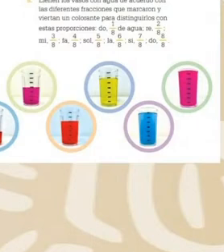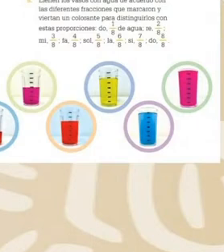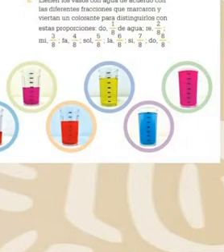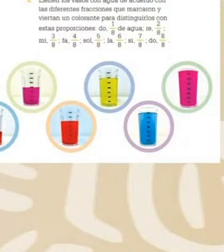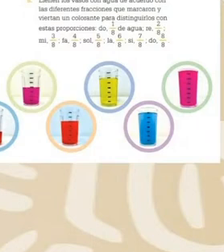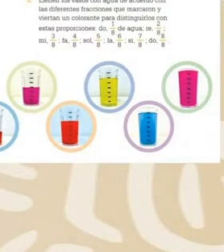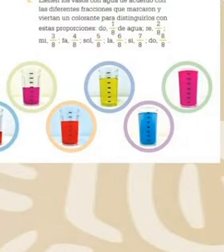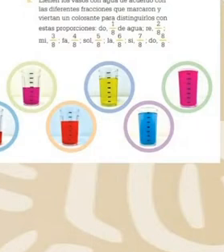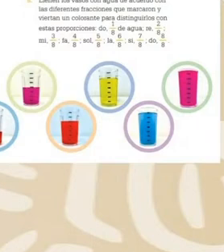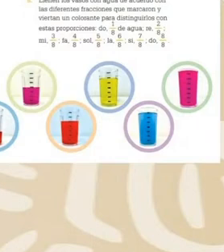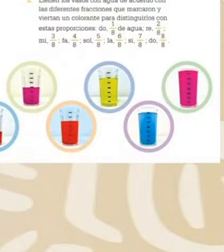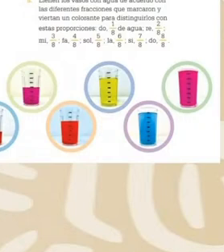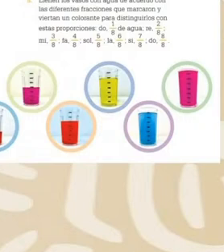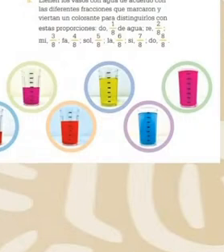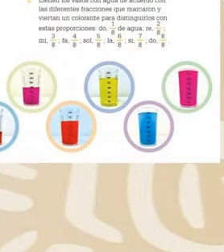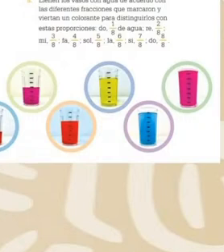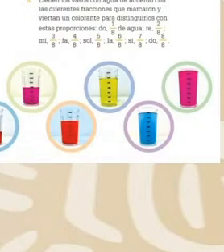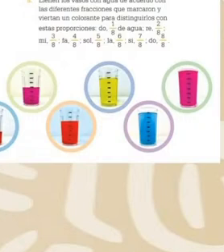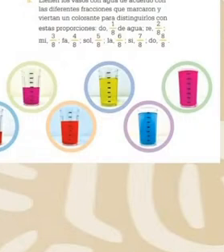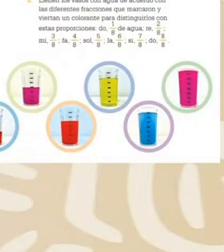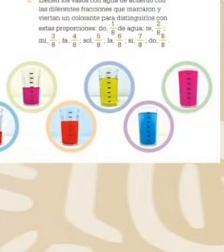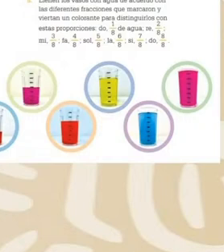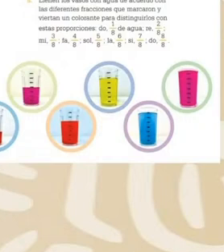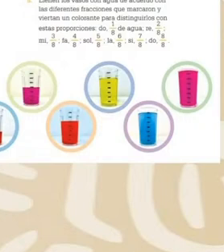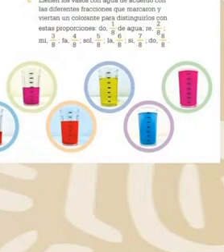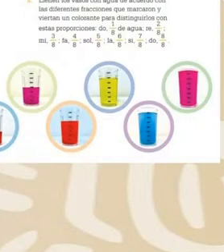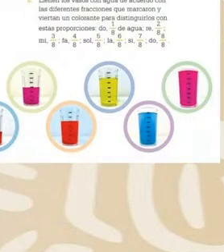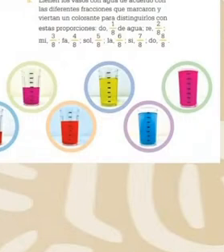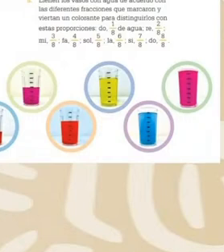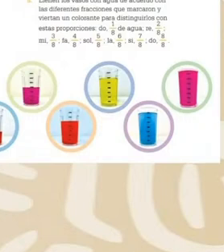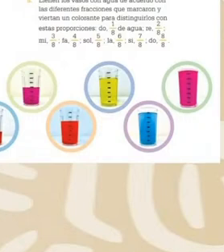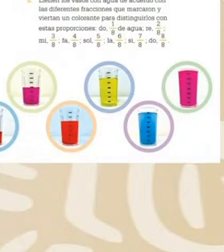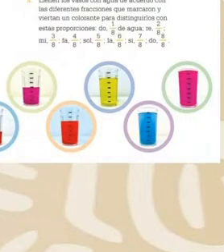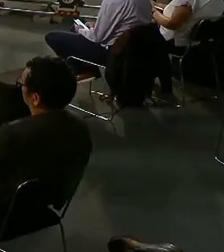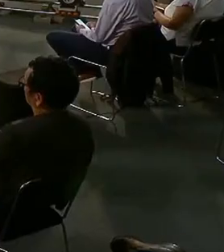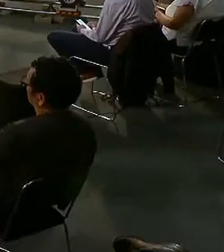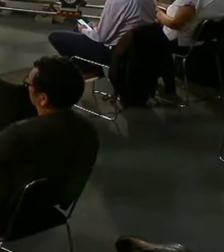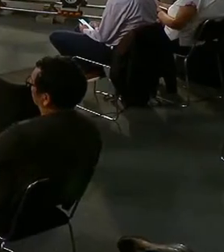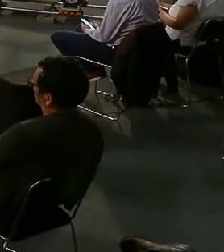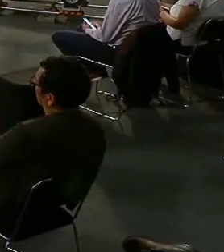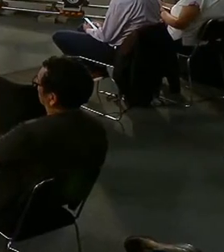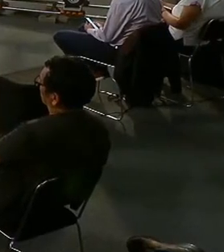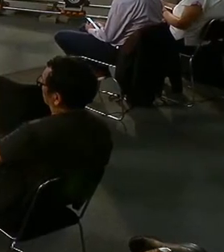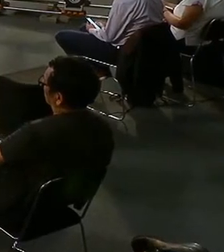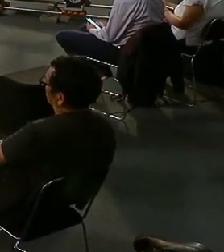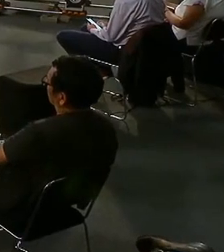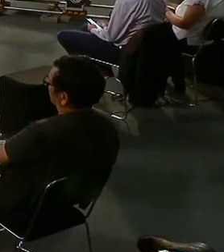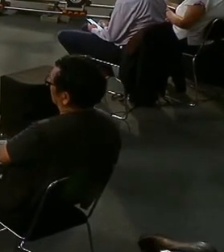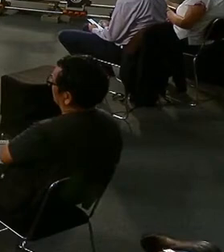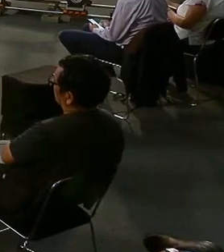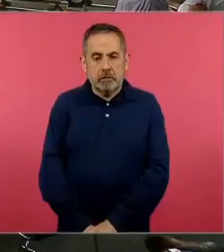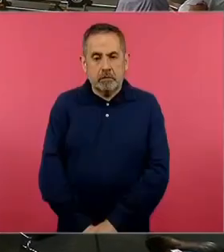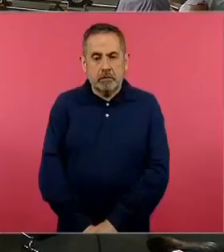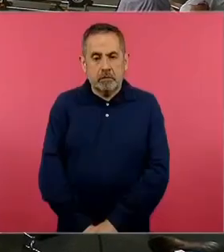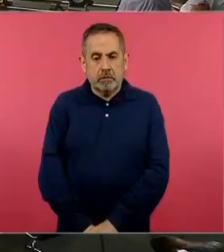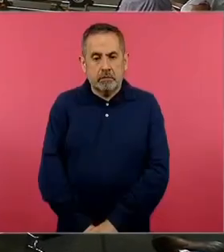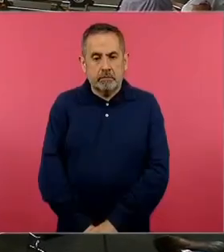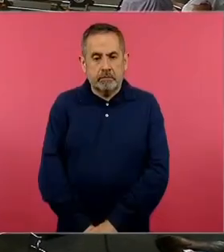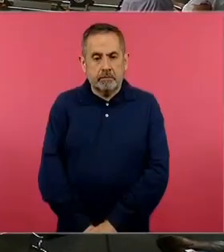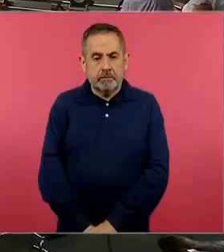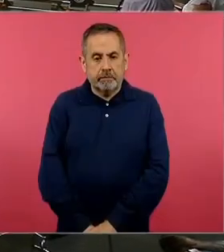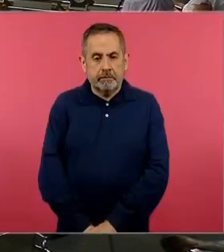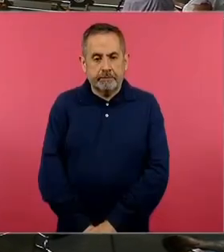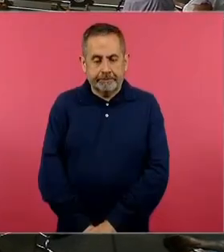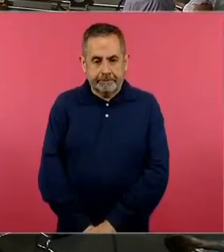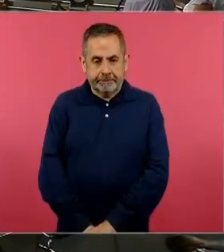proponiendo cuestiones de arte, van a ser algunos experimentos interesantes, utilizando también el ritmo y su corporalidad. Siguiente, por favor.